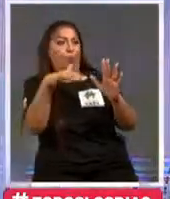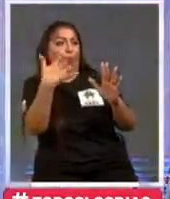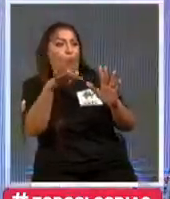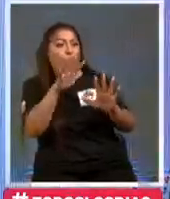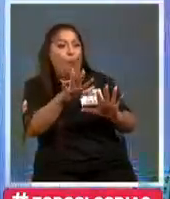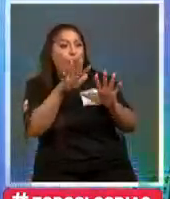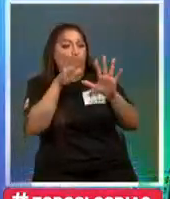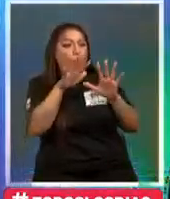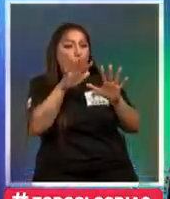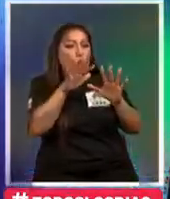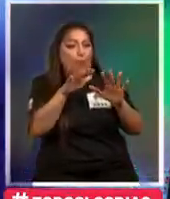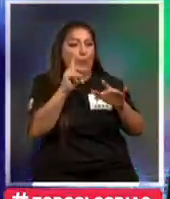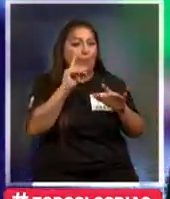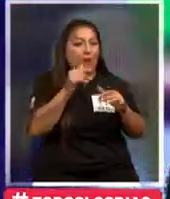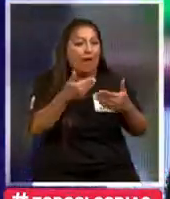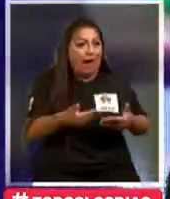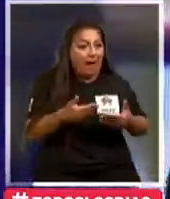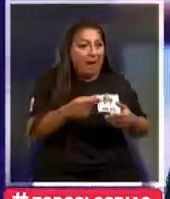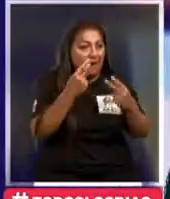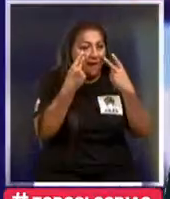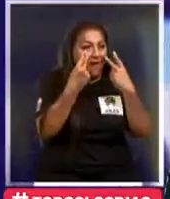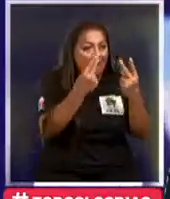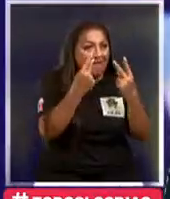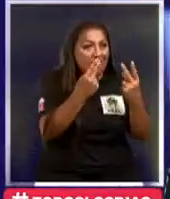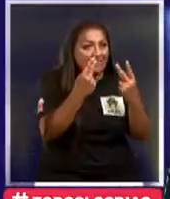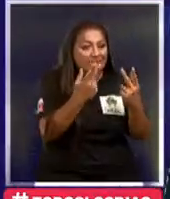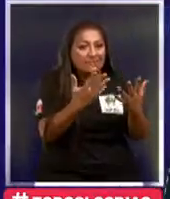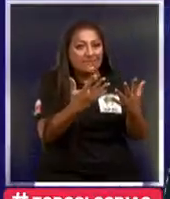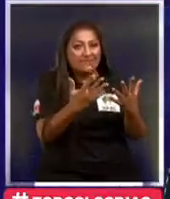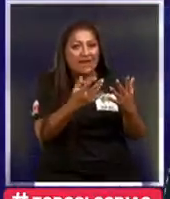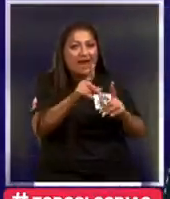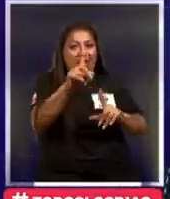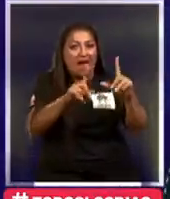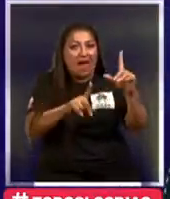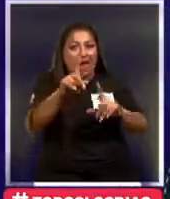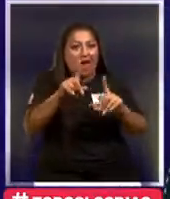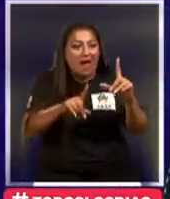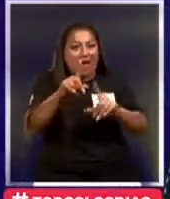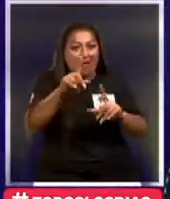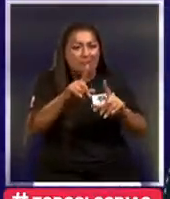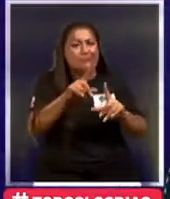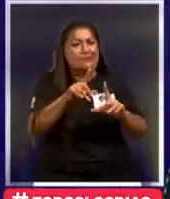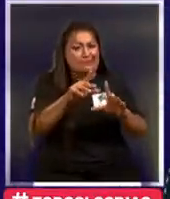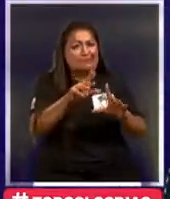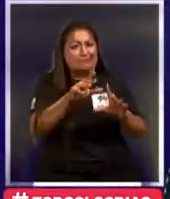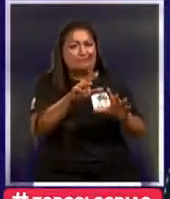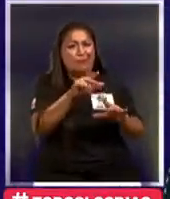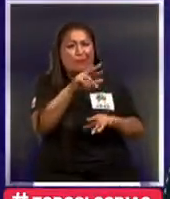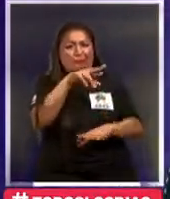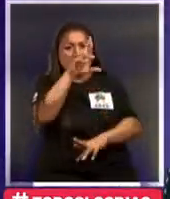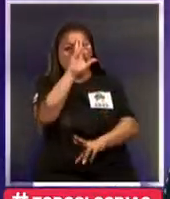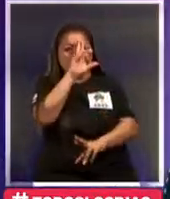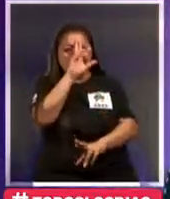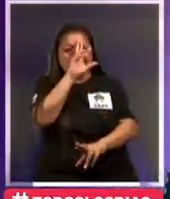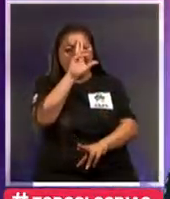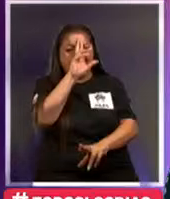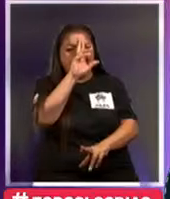estoy viendo ahora Fue una nota Algunas partes Raras Y fue una nota